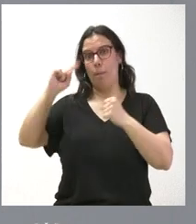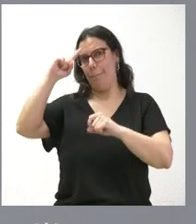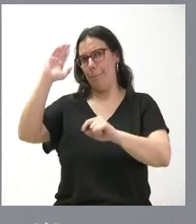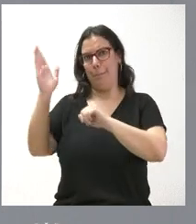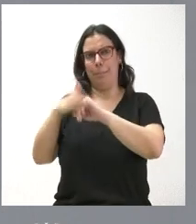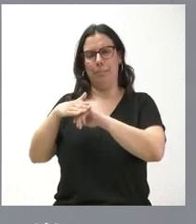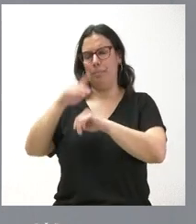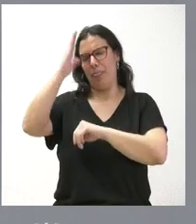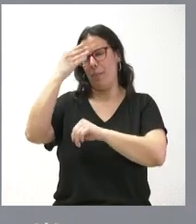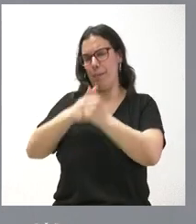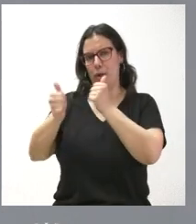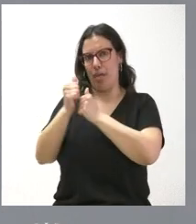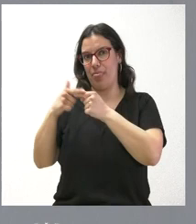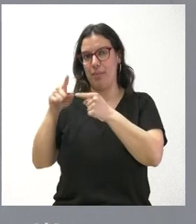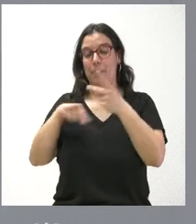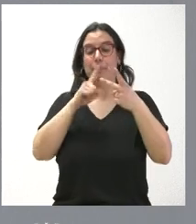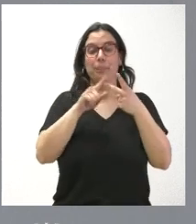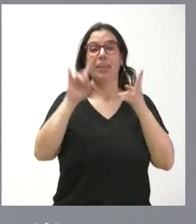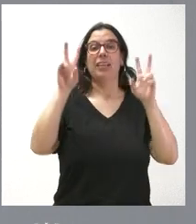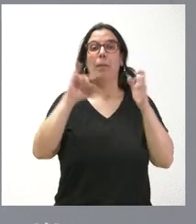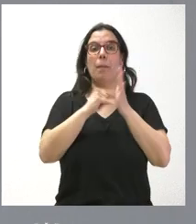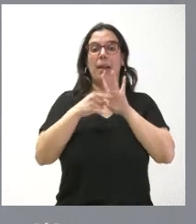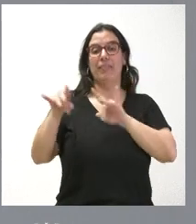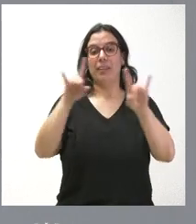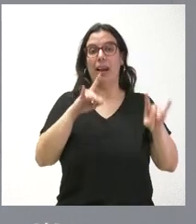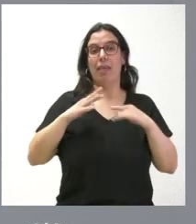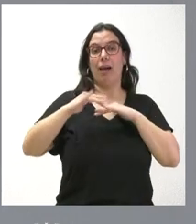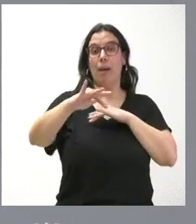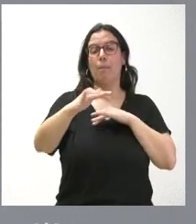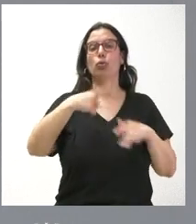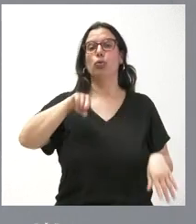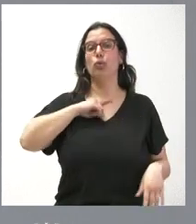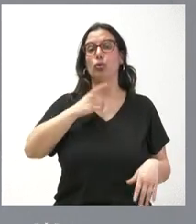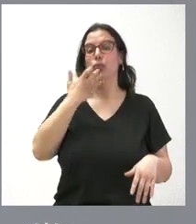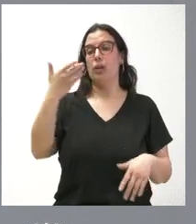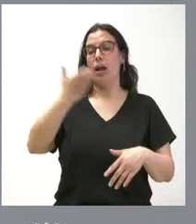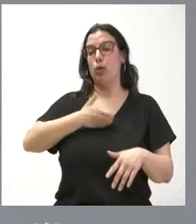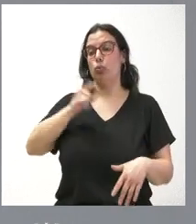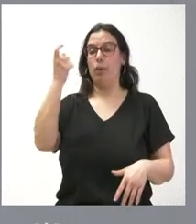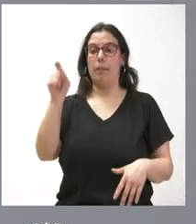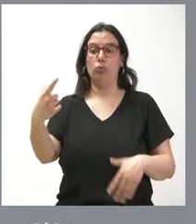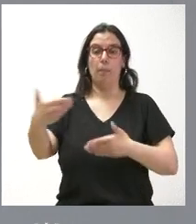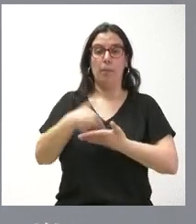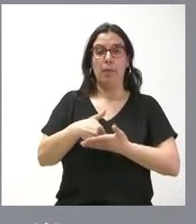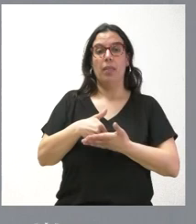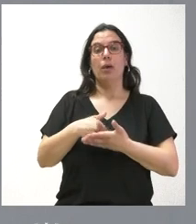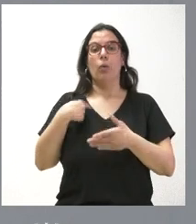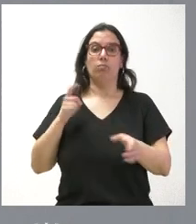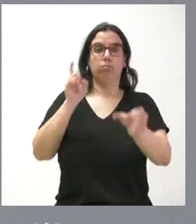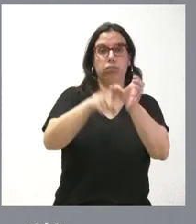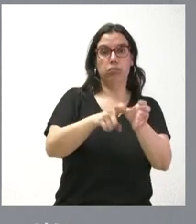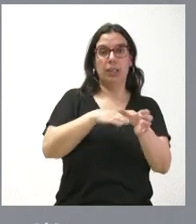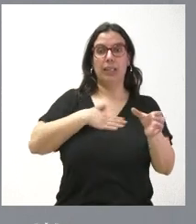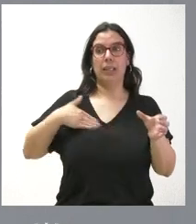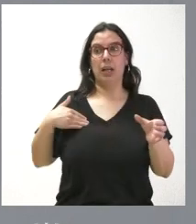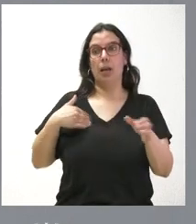segundo lugar, el plan de tierra de campos. ¿Cómo lo valoramos? Para nosotros la petición de un ayuntamiento de incorporarse a tierra de campos es